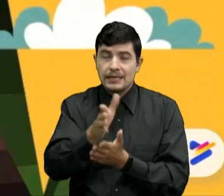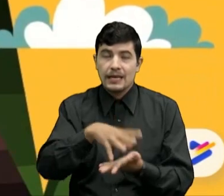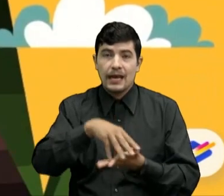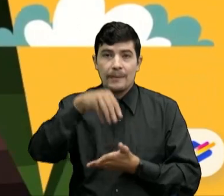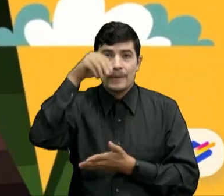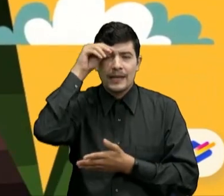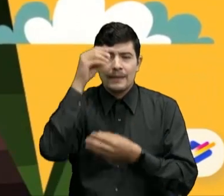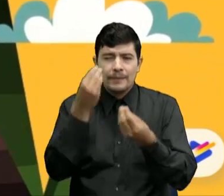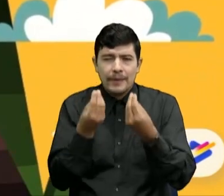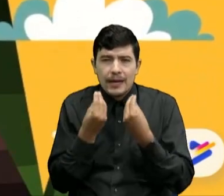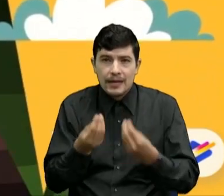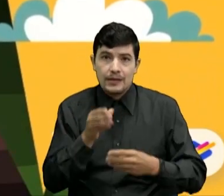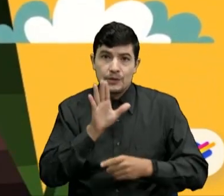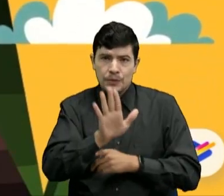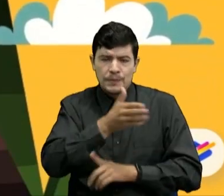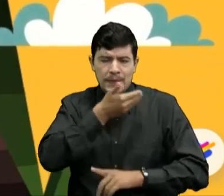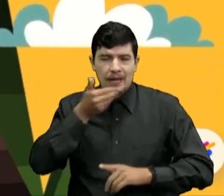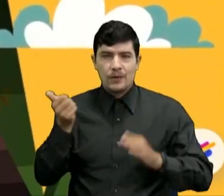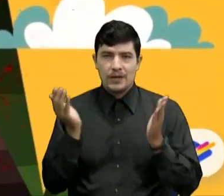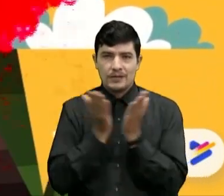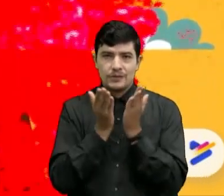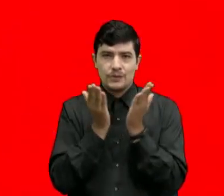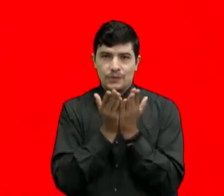así seas el mejor estudiante